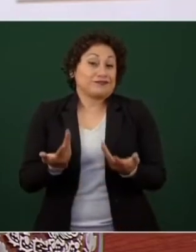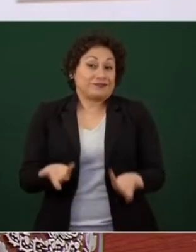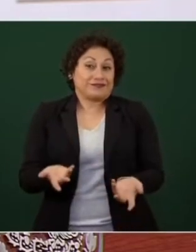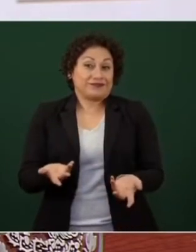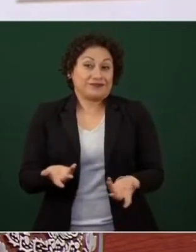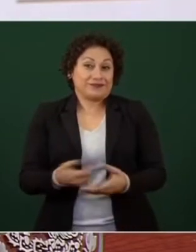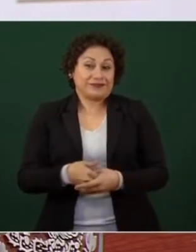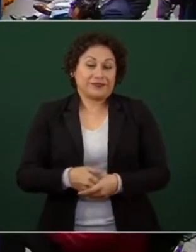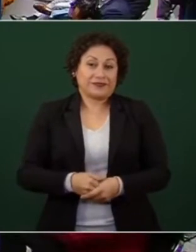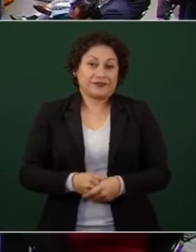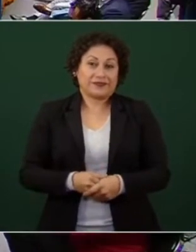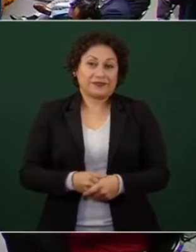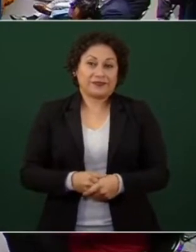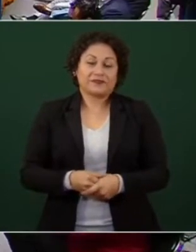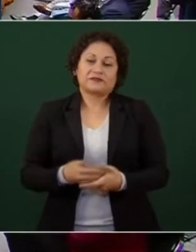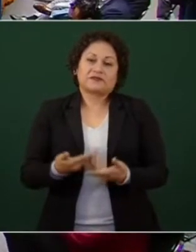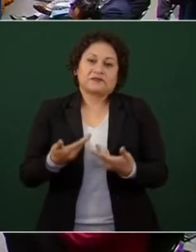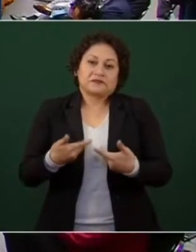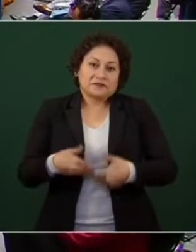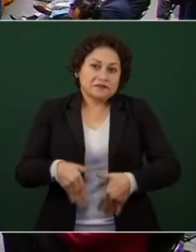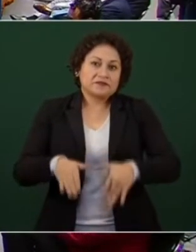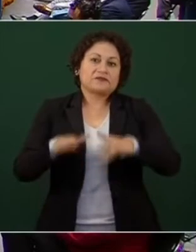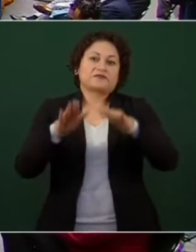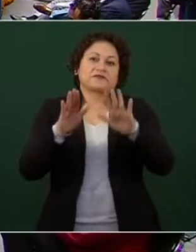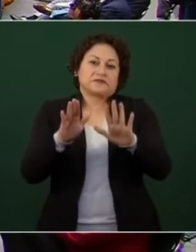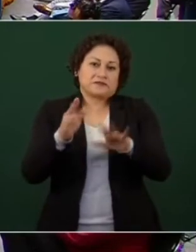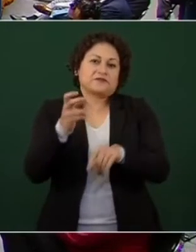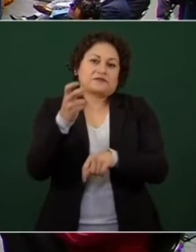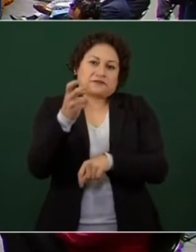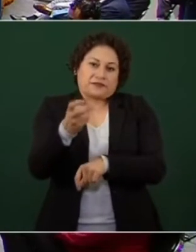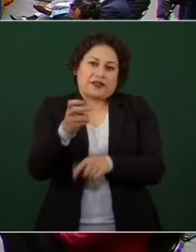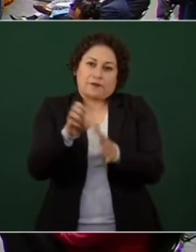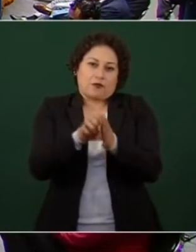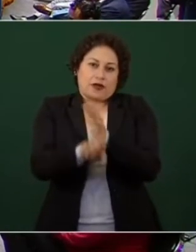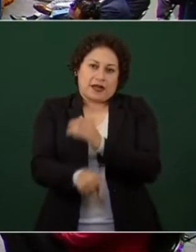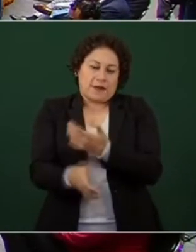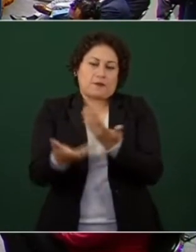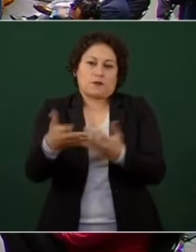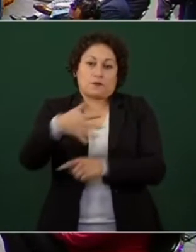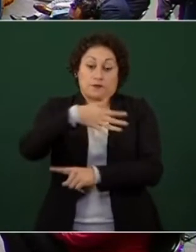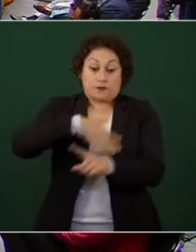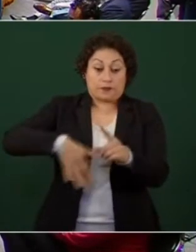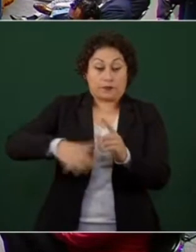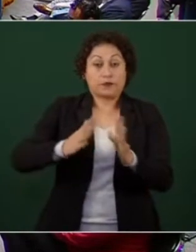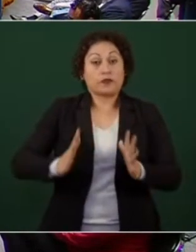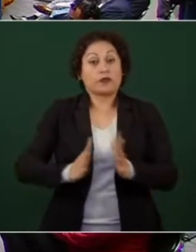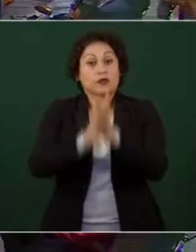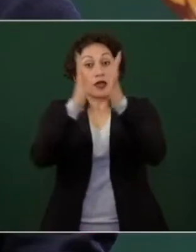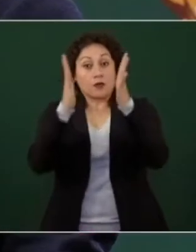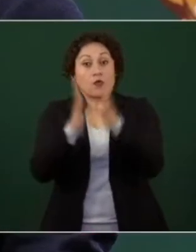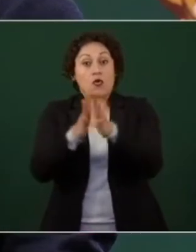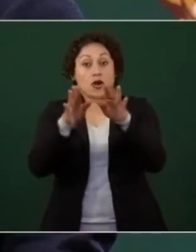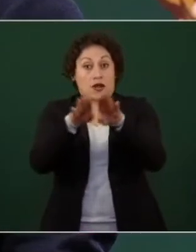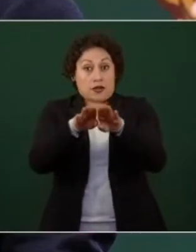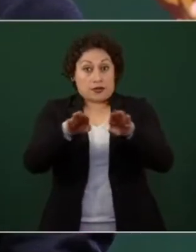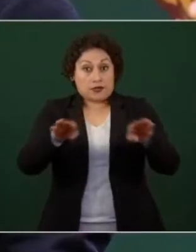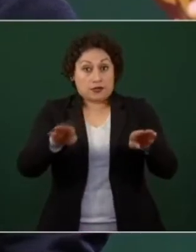suele suceder en las libertades cuando hay democracia no hay pensamiento único